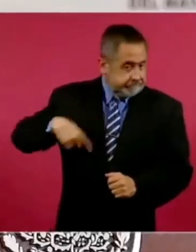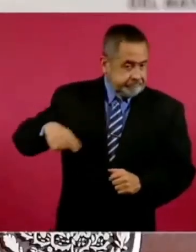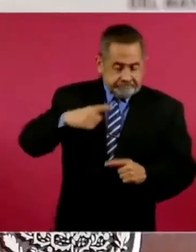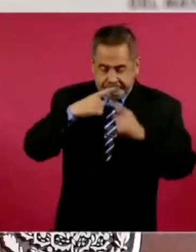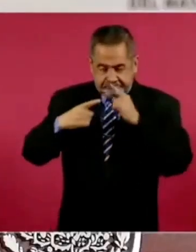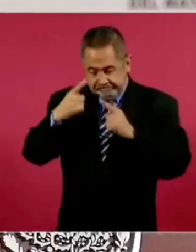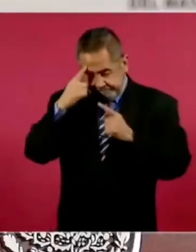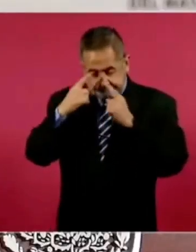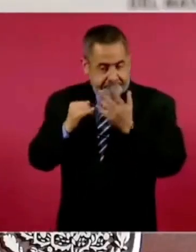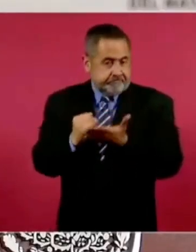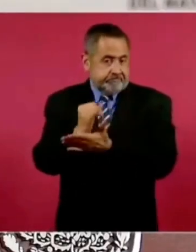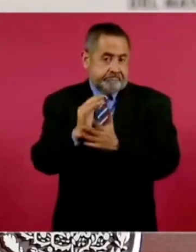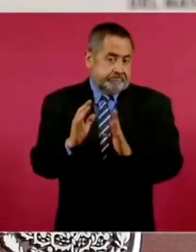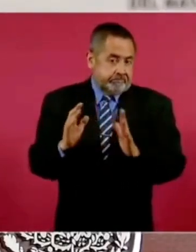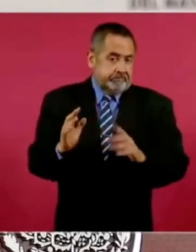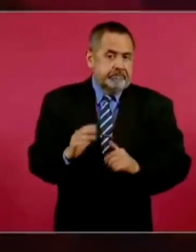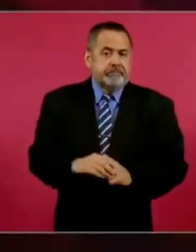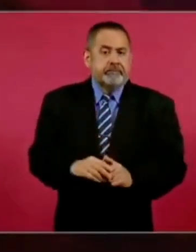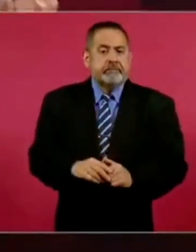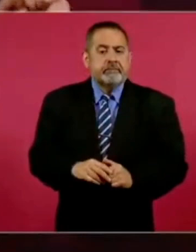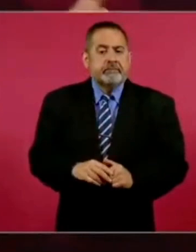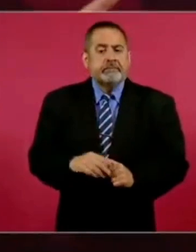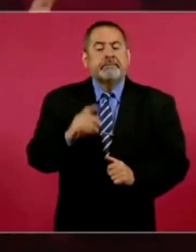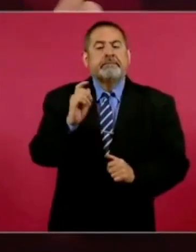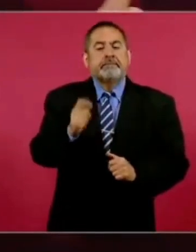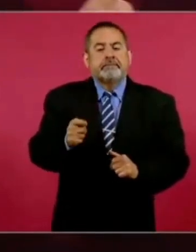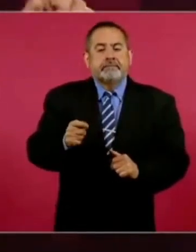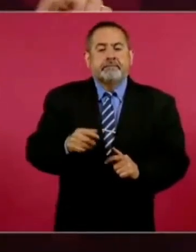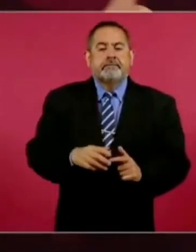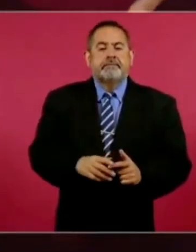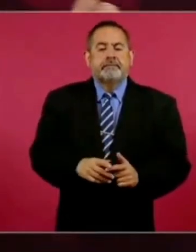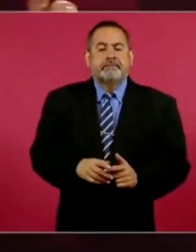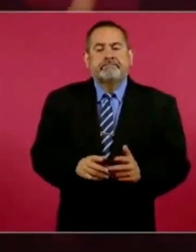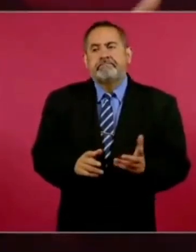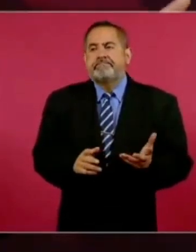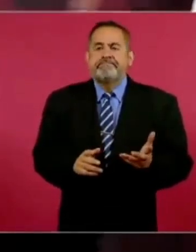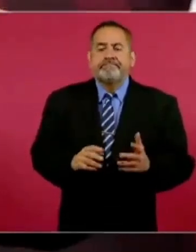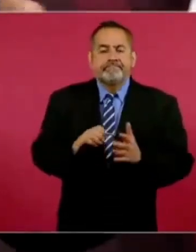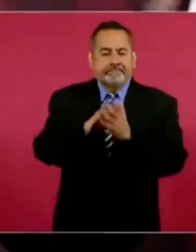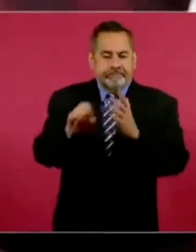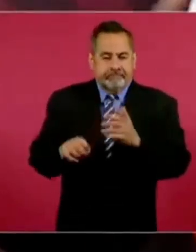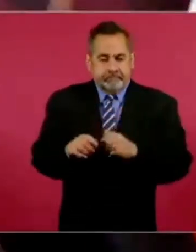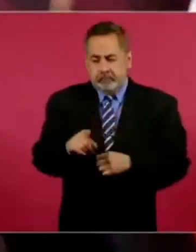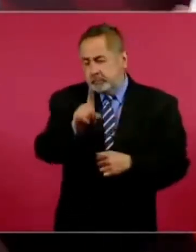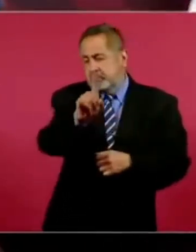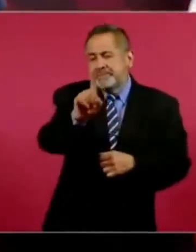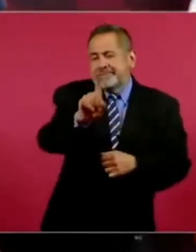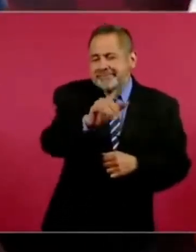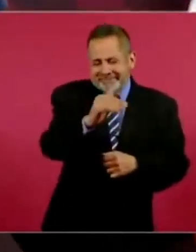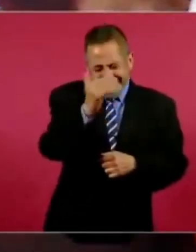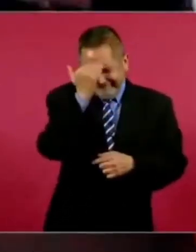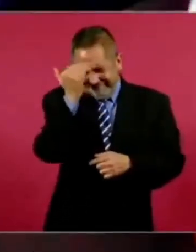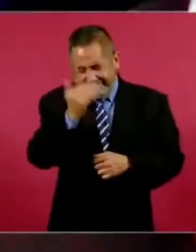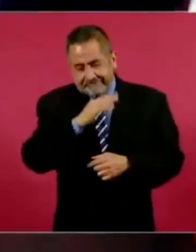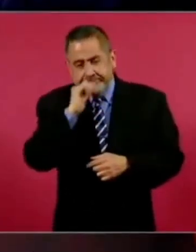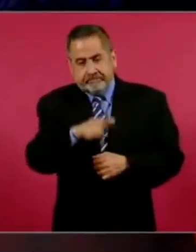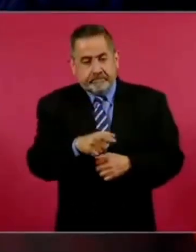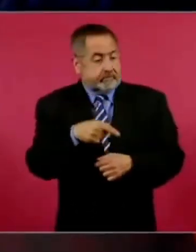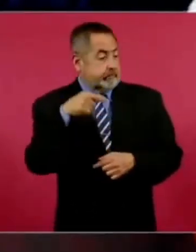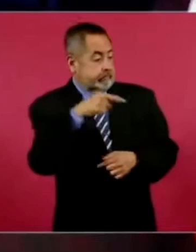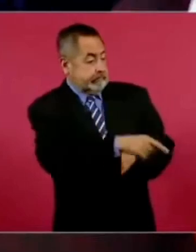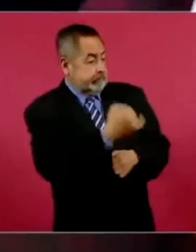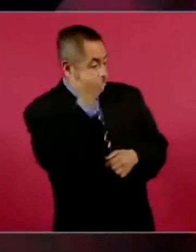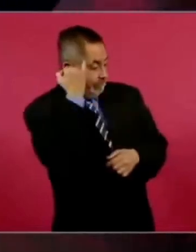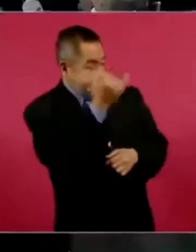van a necesitar tomar decisión. Lo que sería una aberración es lo que están proponiendo